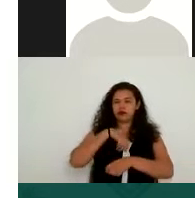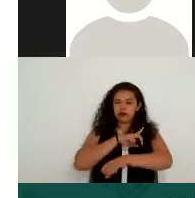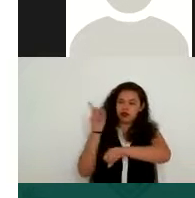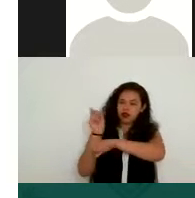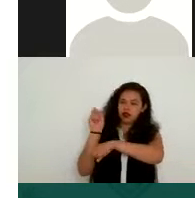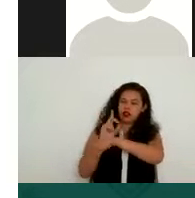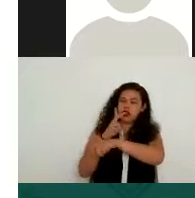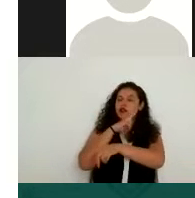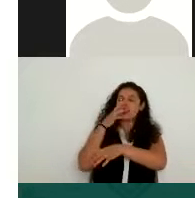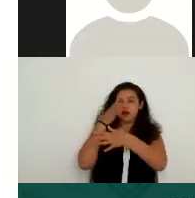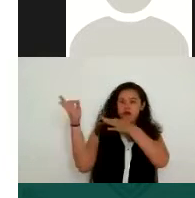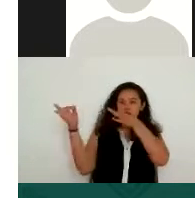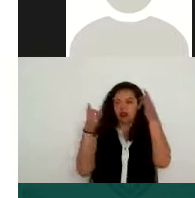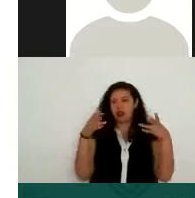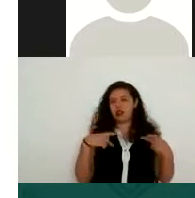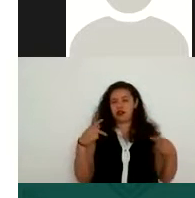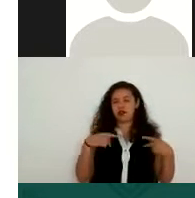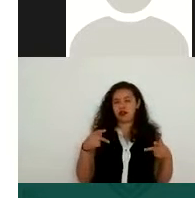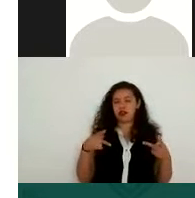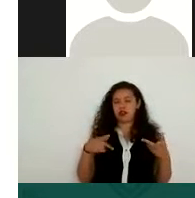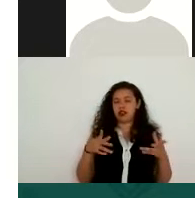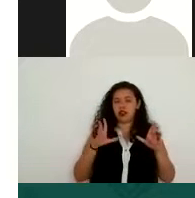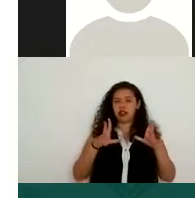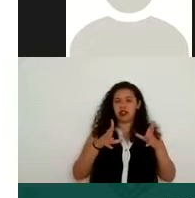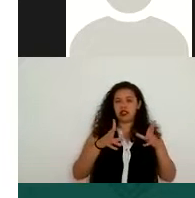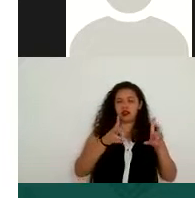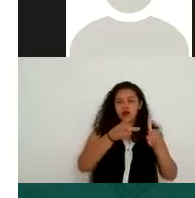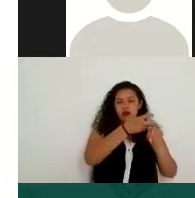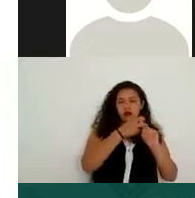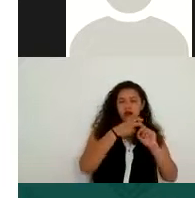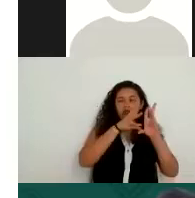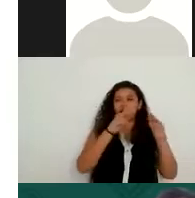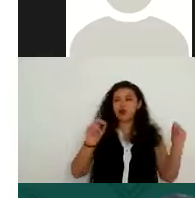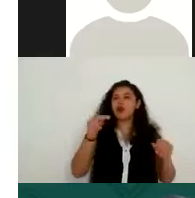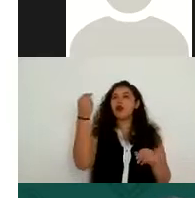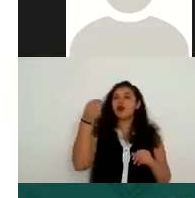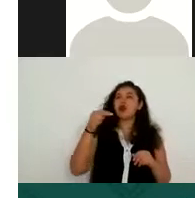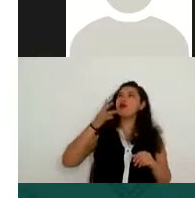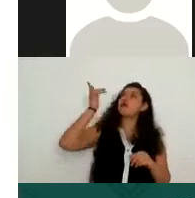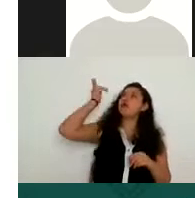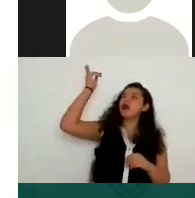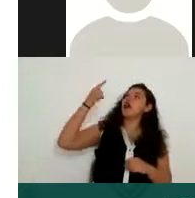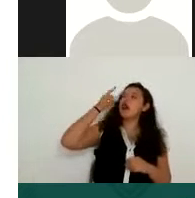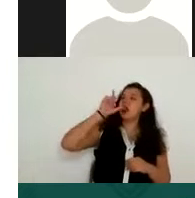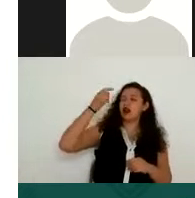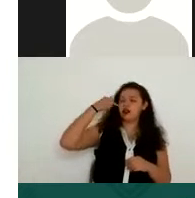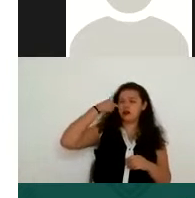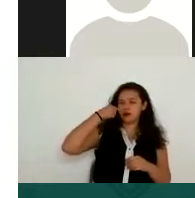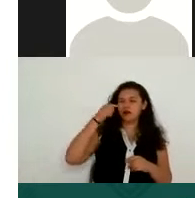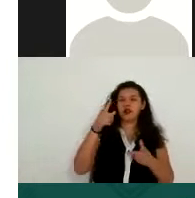desaparecidas, empiezan a buscarlas, sí, por nombre, estatura, lunar, cómo iba vestida, en qué lugar fue la última vez. O sea,